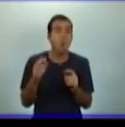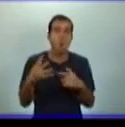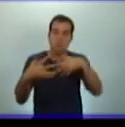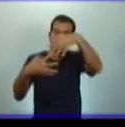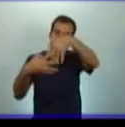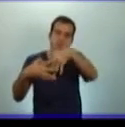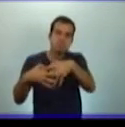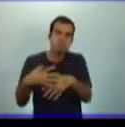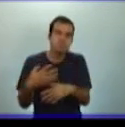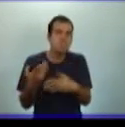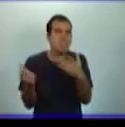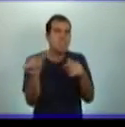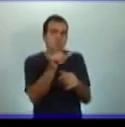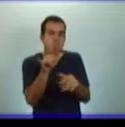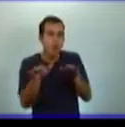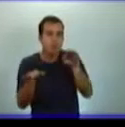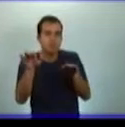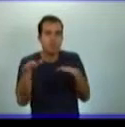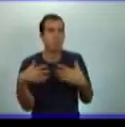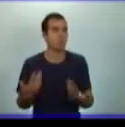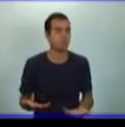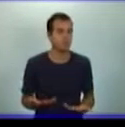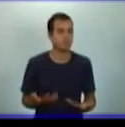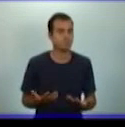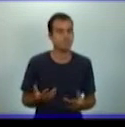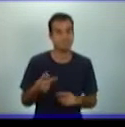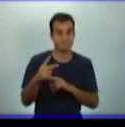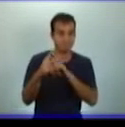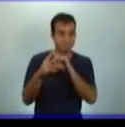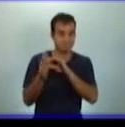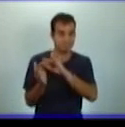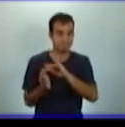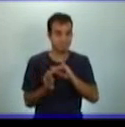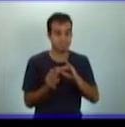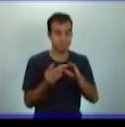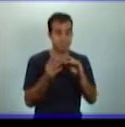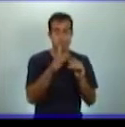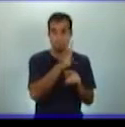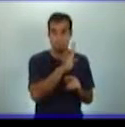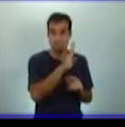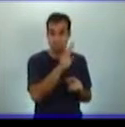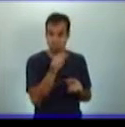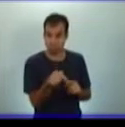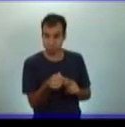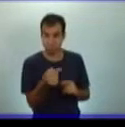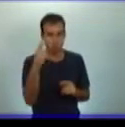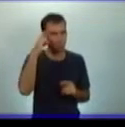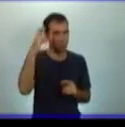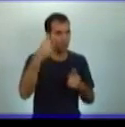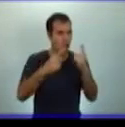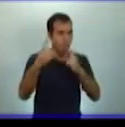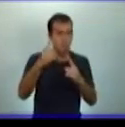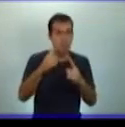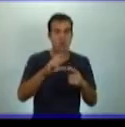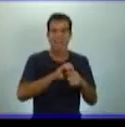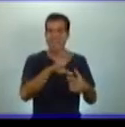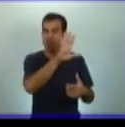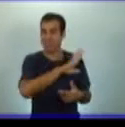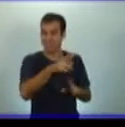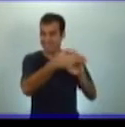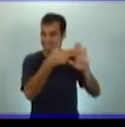un poco familiarizándonos y recordando algunas cosas que hemos trabajado en geografía, dice,